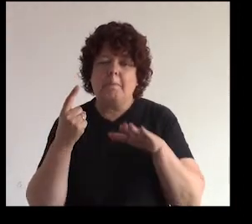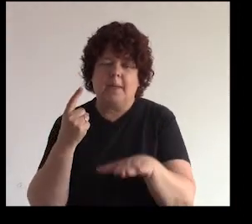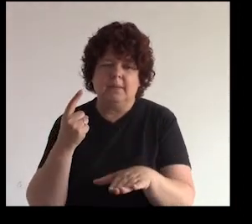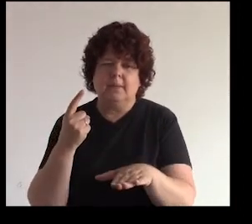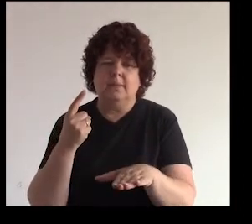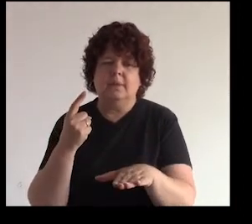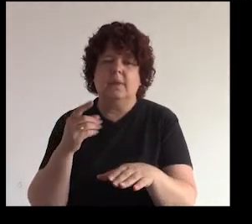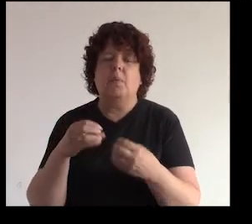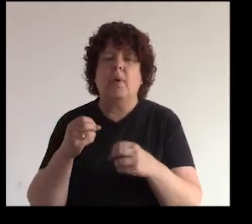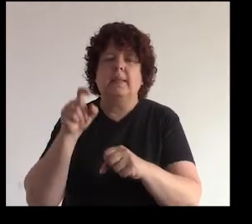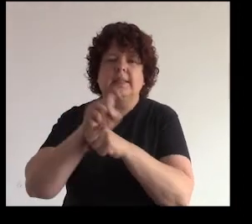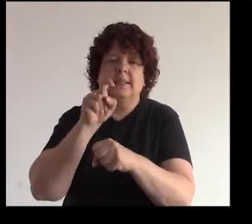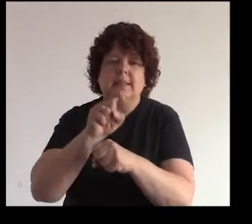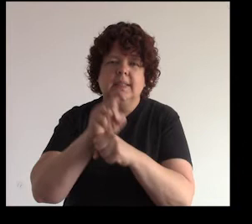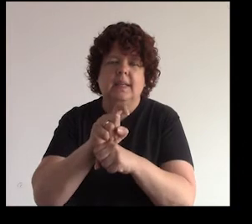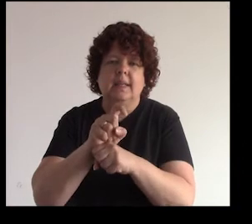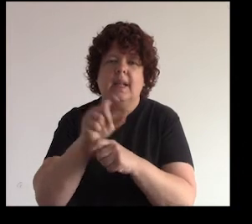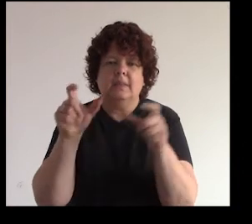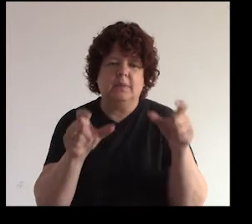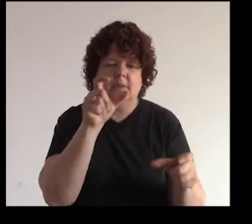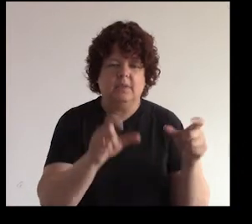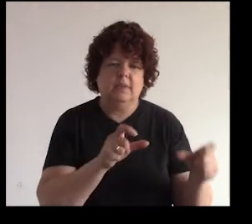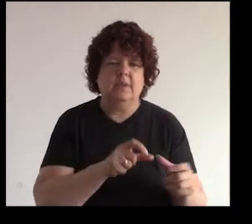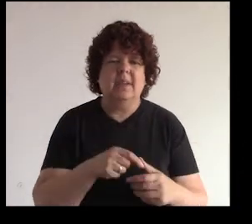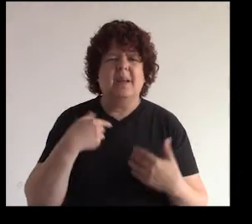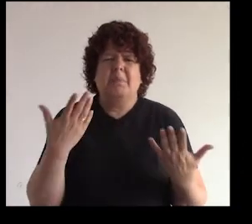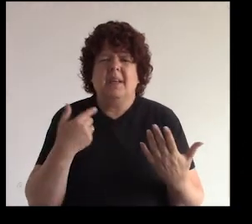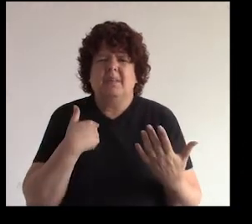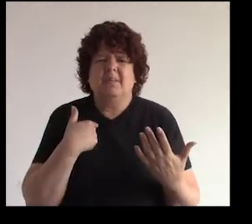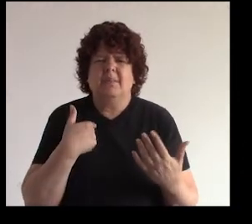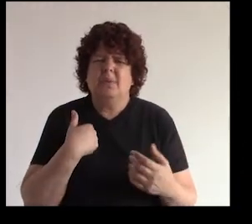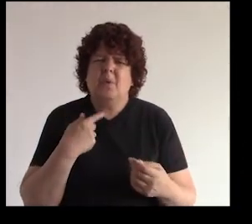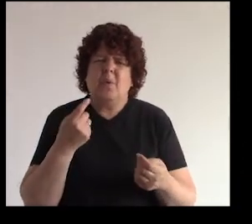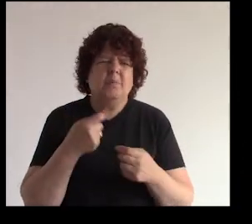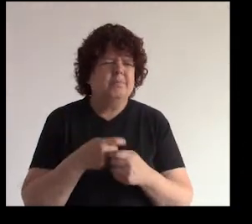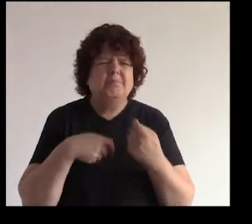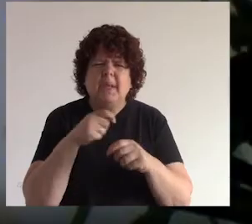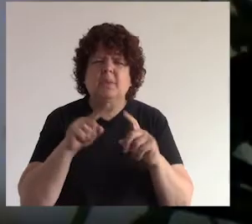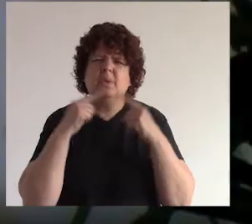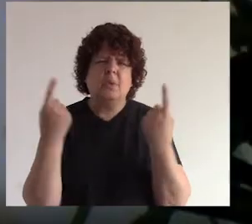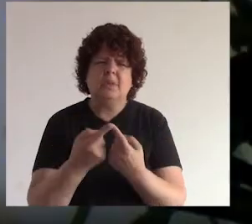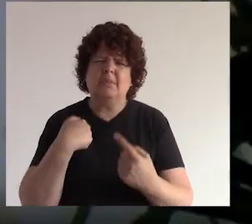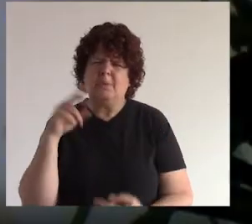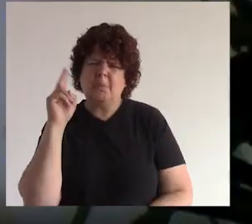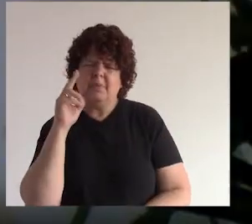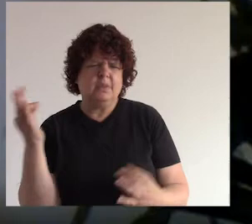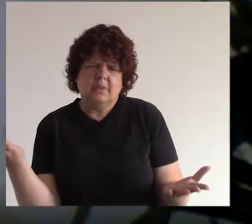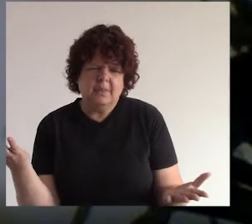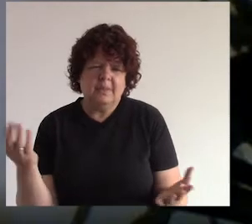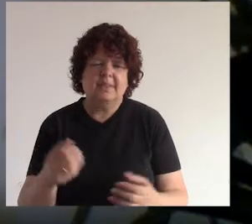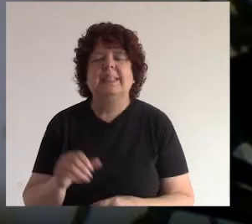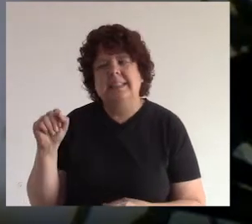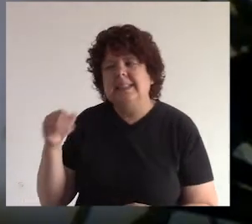paso puedes educar a las personas pero Antonio yo vendo tortas no soy profesor sí, sí lo sé